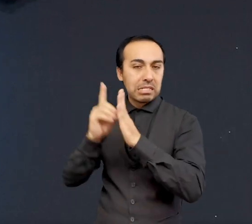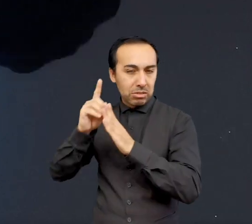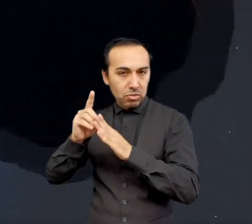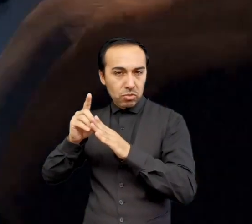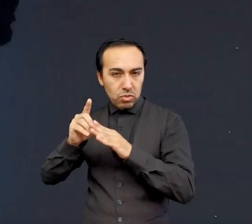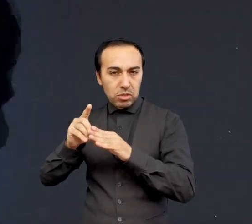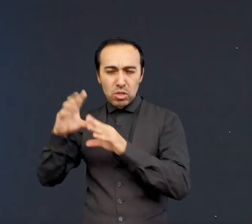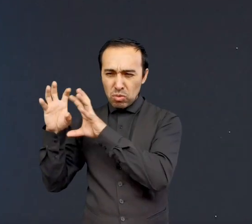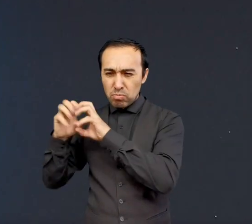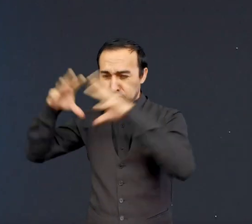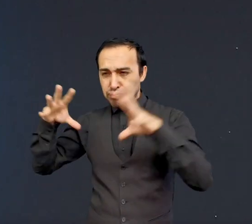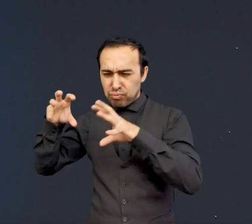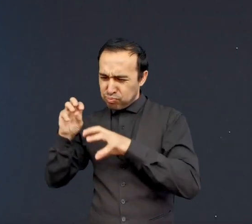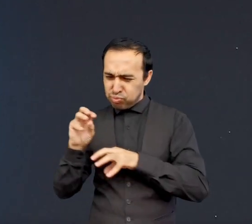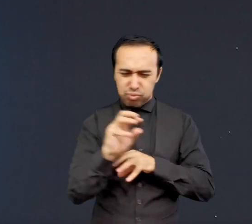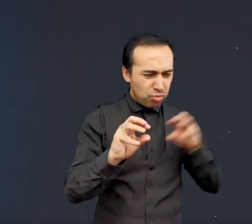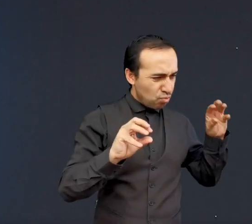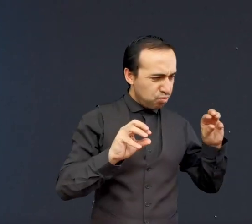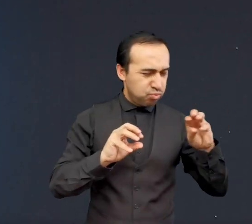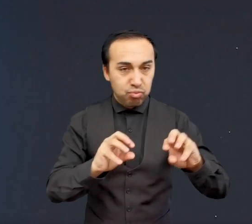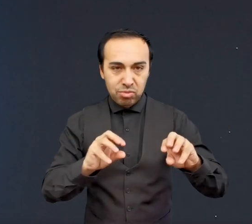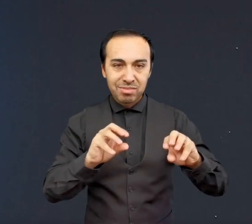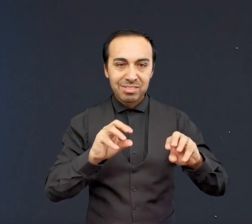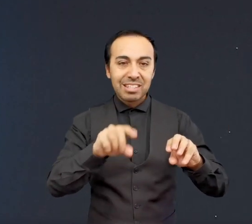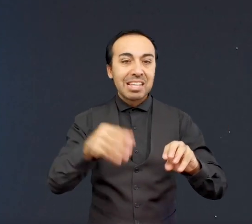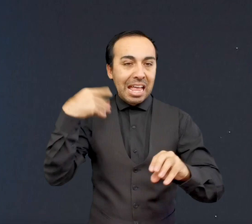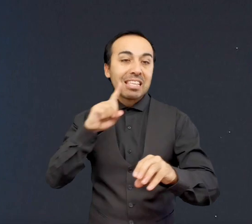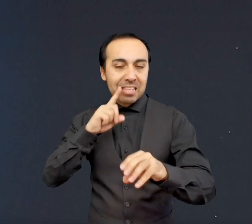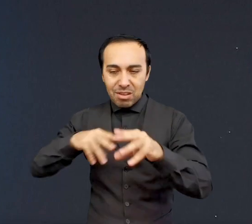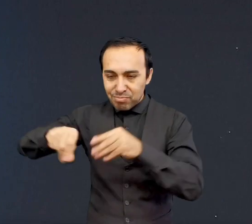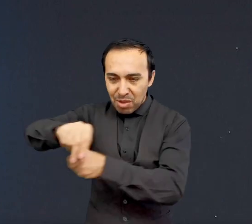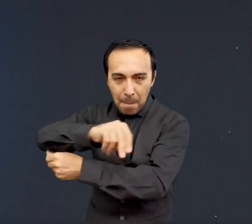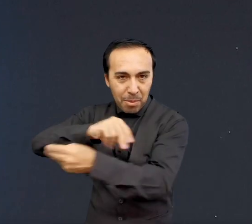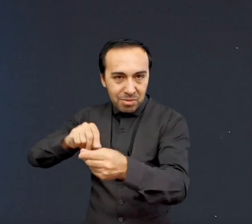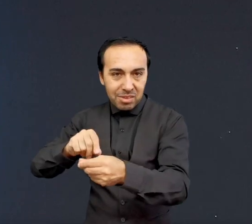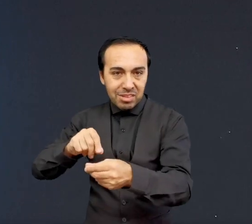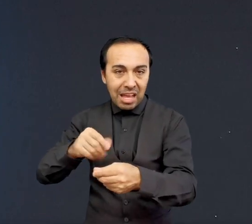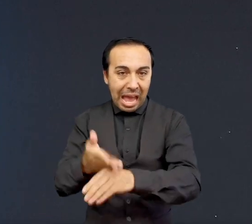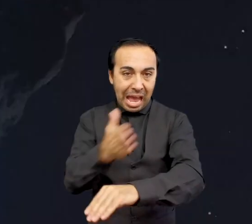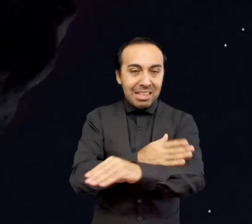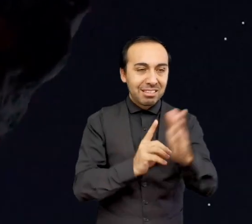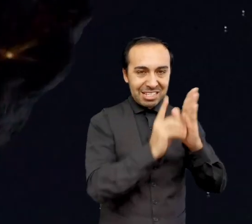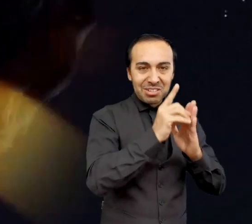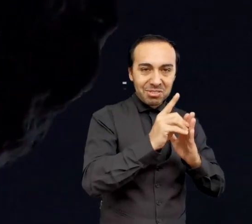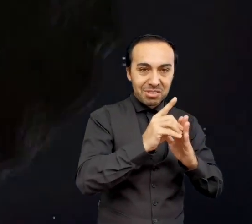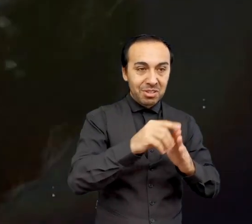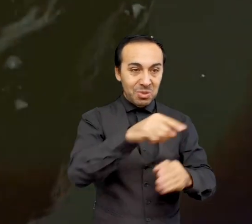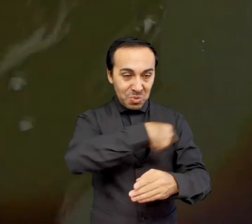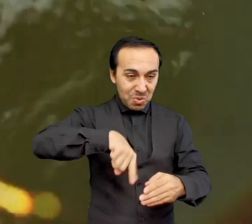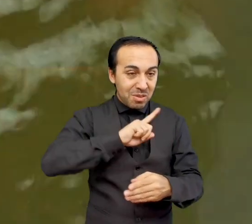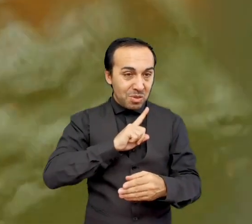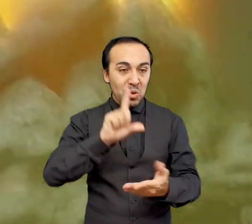parte de la nube de gas y polvo que formó nuestro sistema solar. El Dr. Nittler, del Earth and Planets